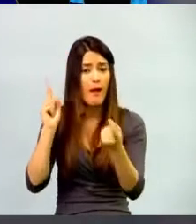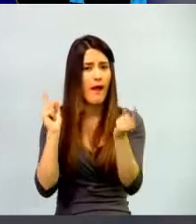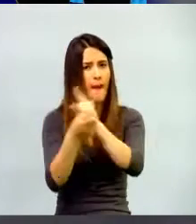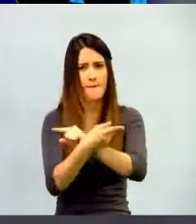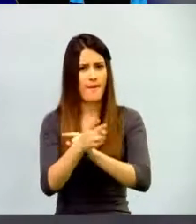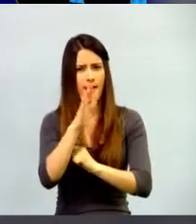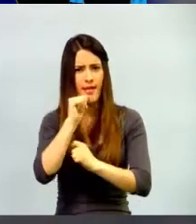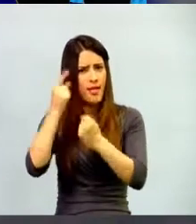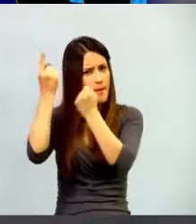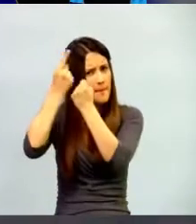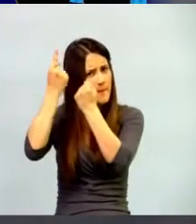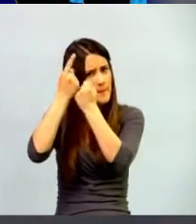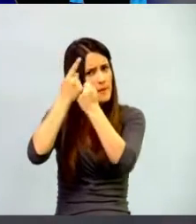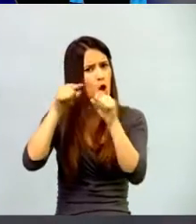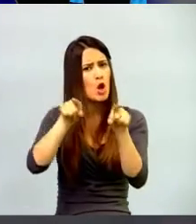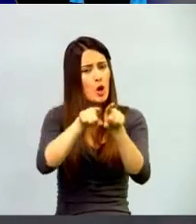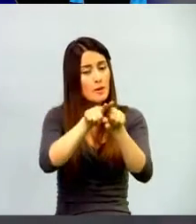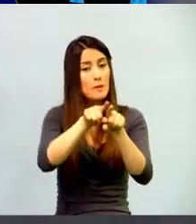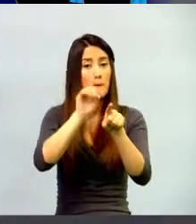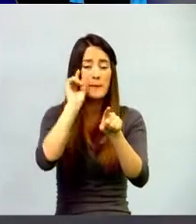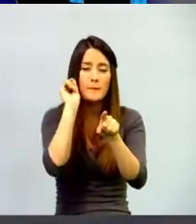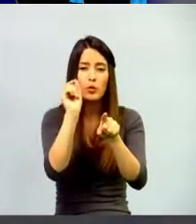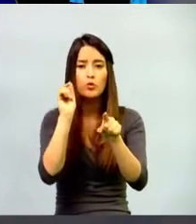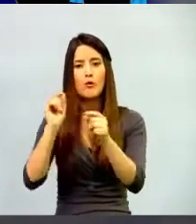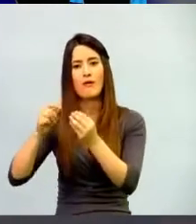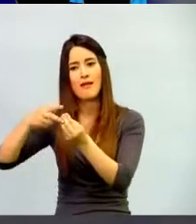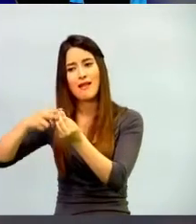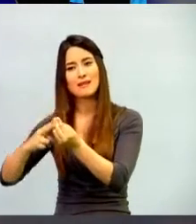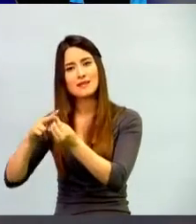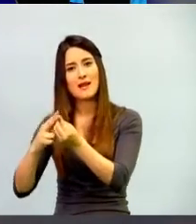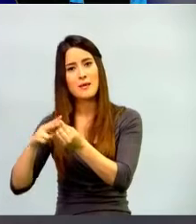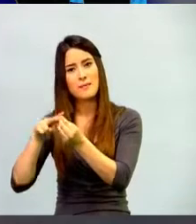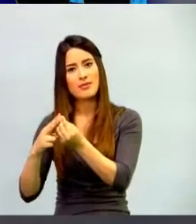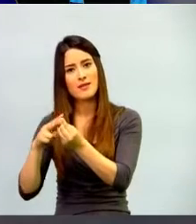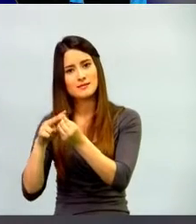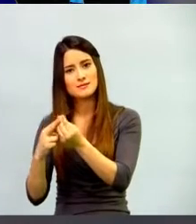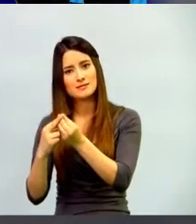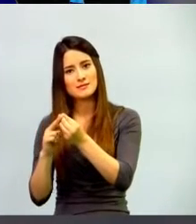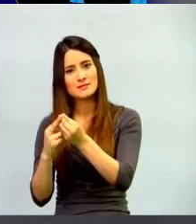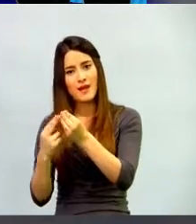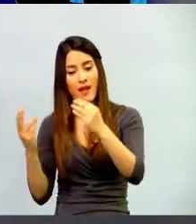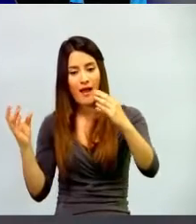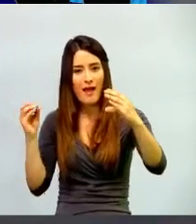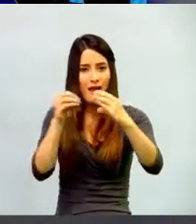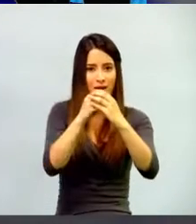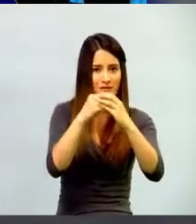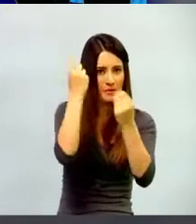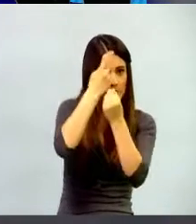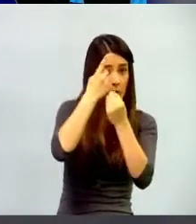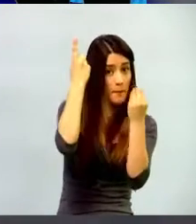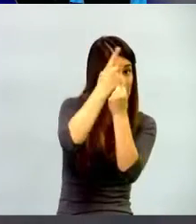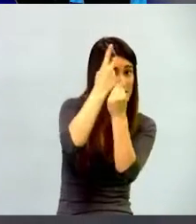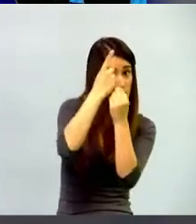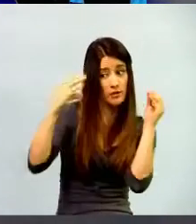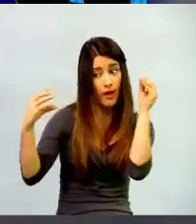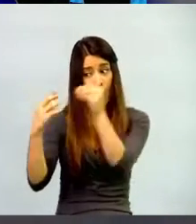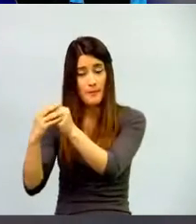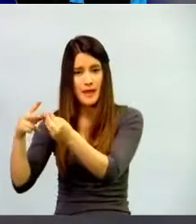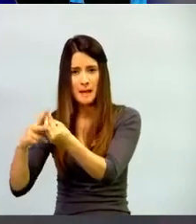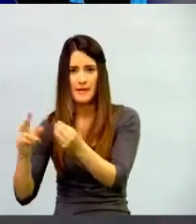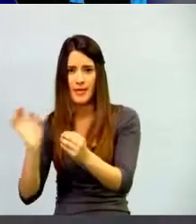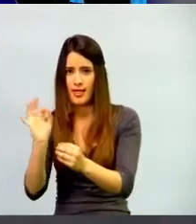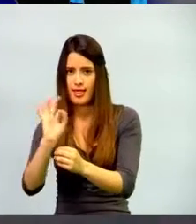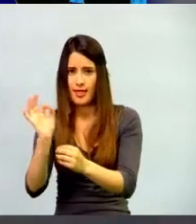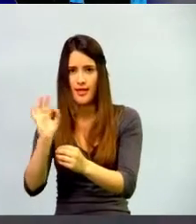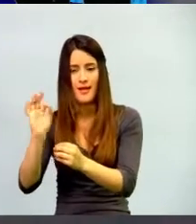que las herramientas se adapten a esos principios, más bien, no al revés. Entonces, pienso que eso es algo importante, empezar a